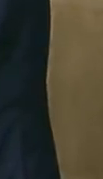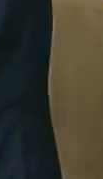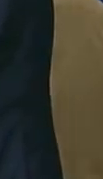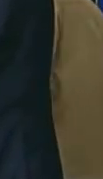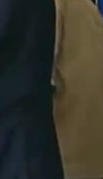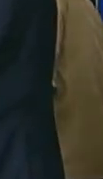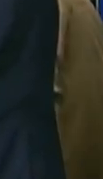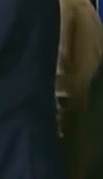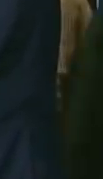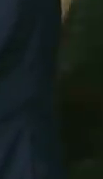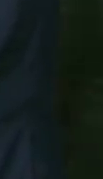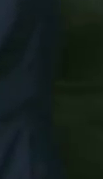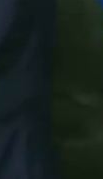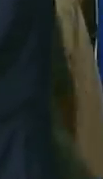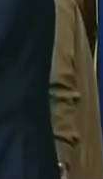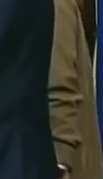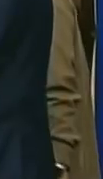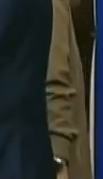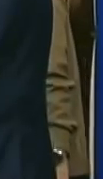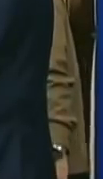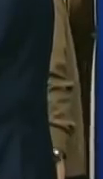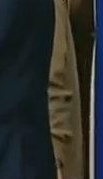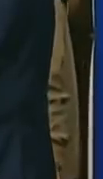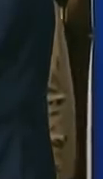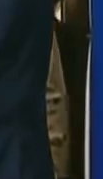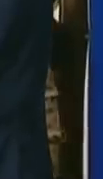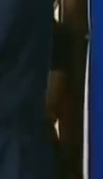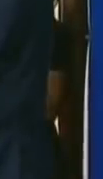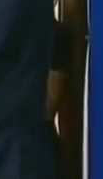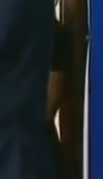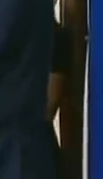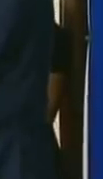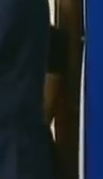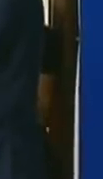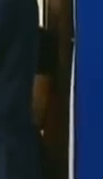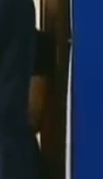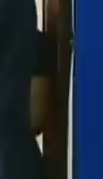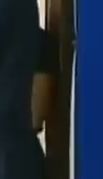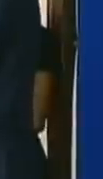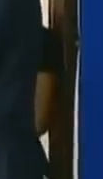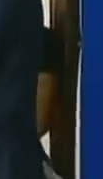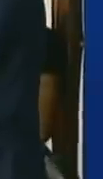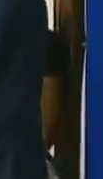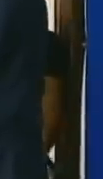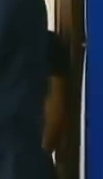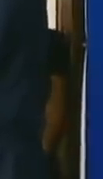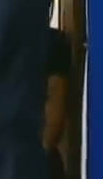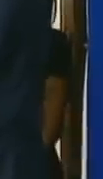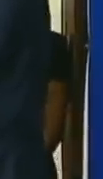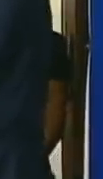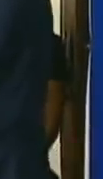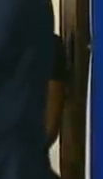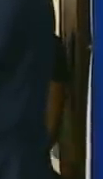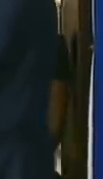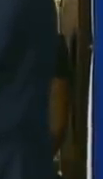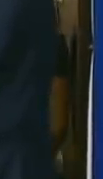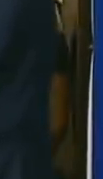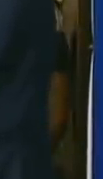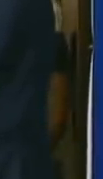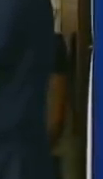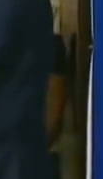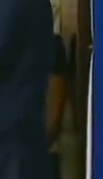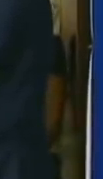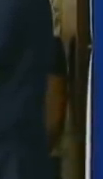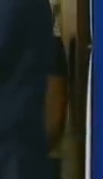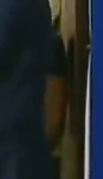vicepresidentes sectoriales del gobierno bolivariano y del Poder Popular conversa entonces con el equipo que